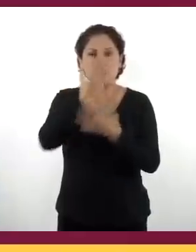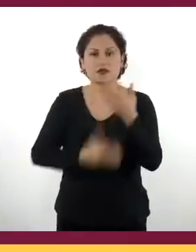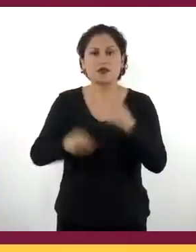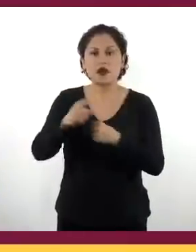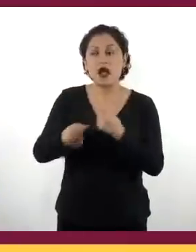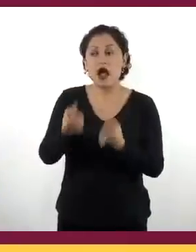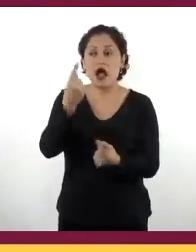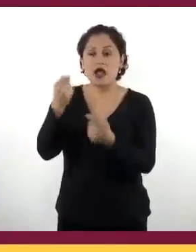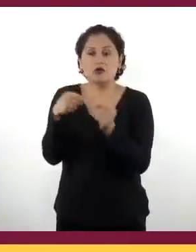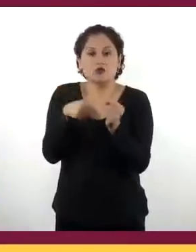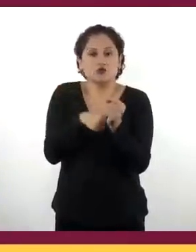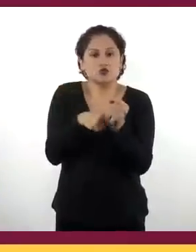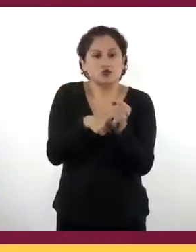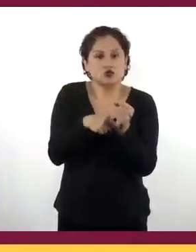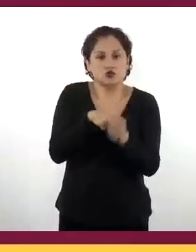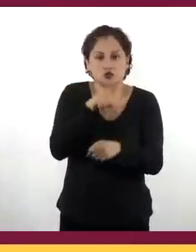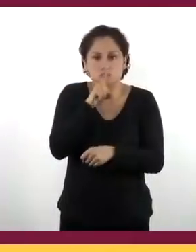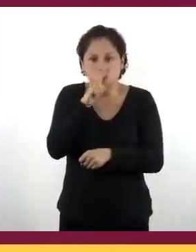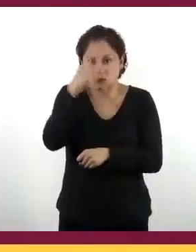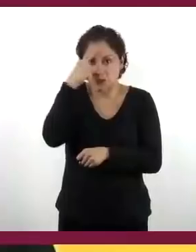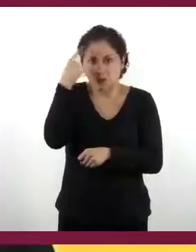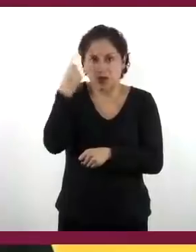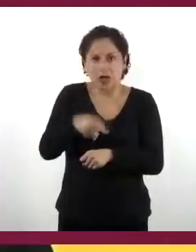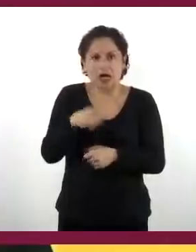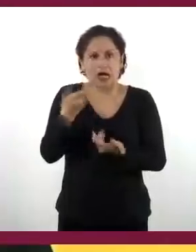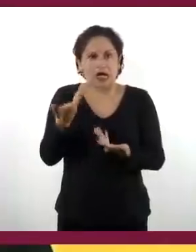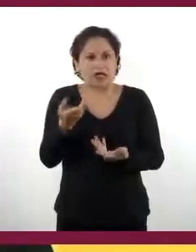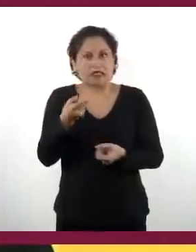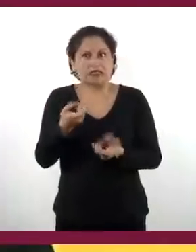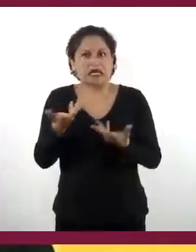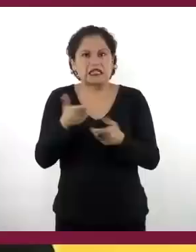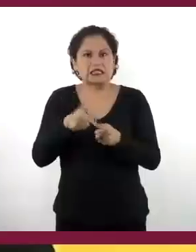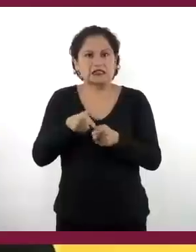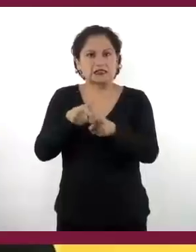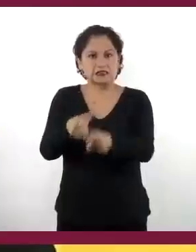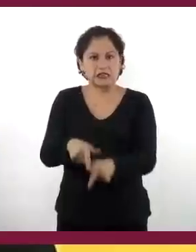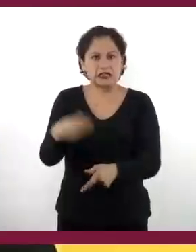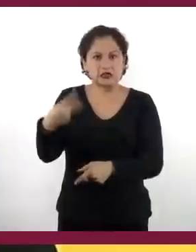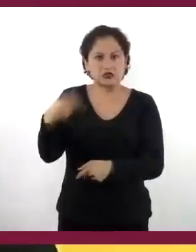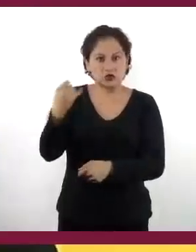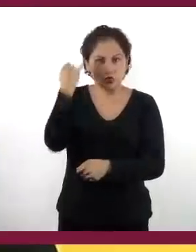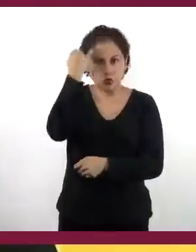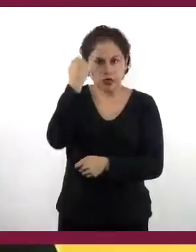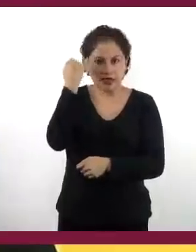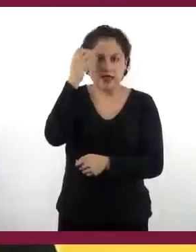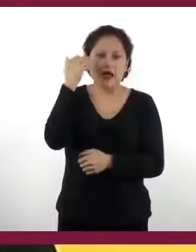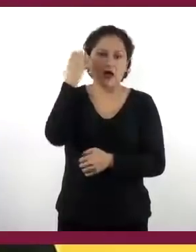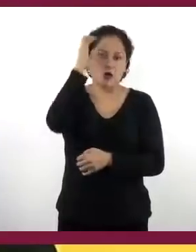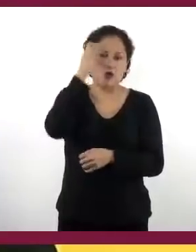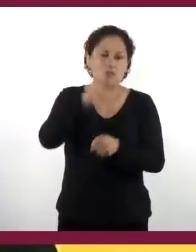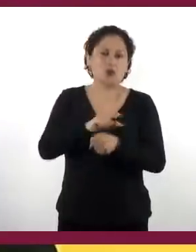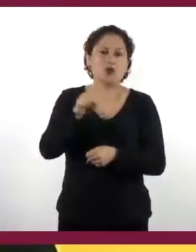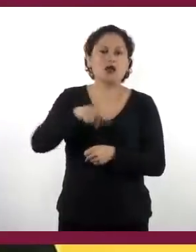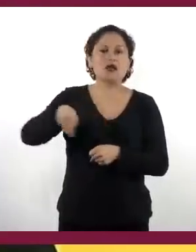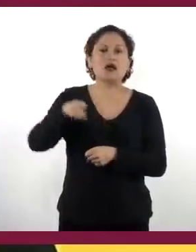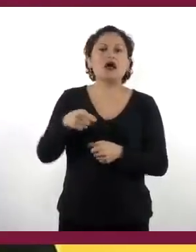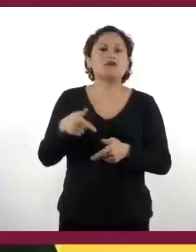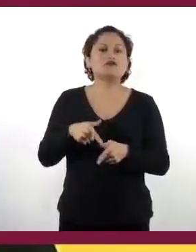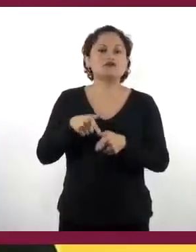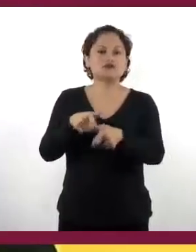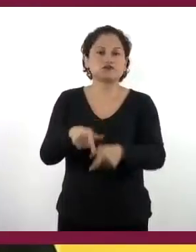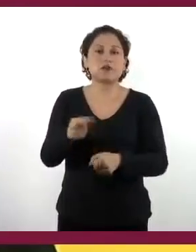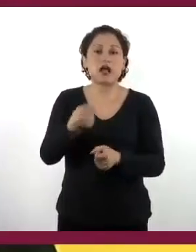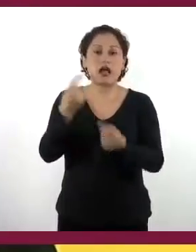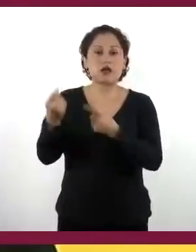religión, arriesgándose a severos castigos. Los evangelizadores contaron con el apoyo de encomenderos y